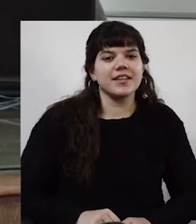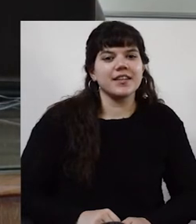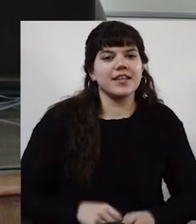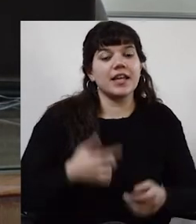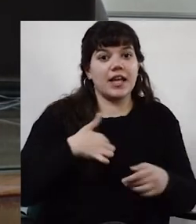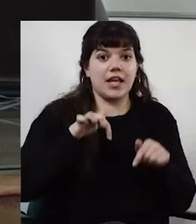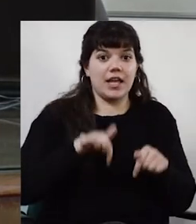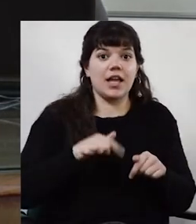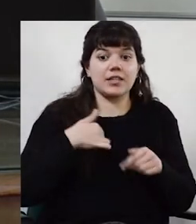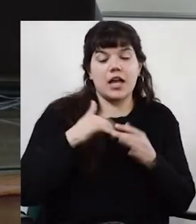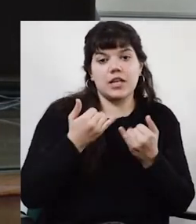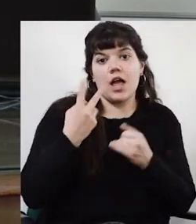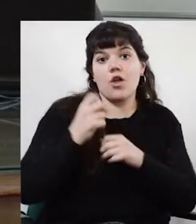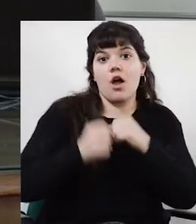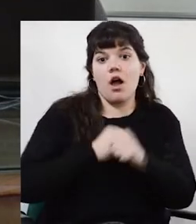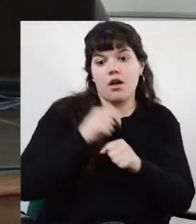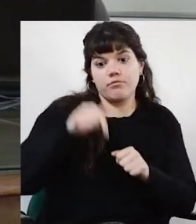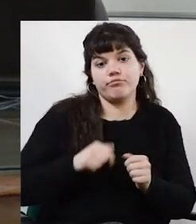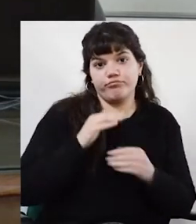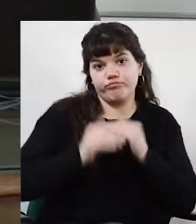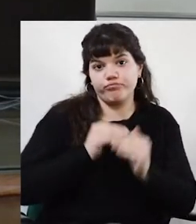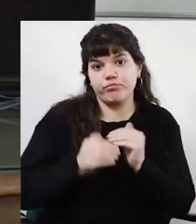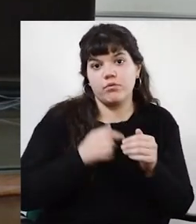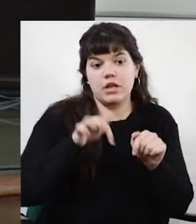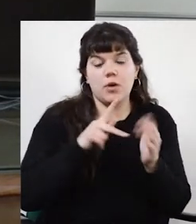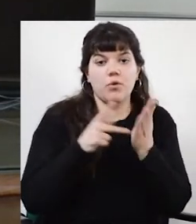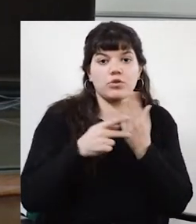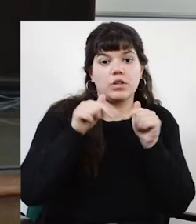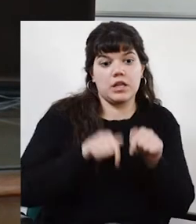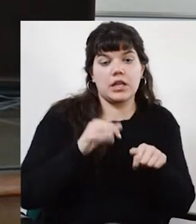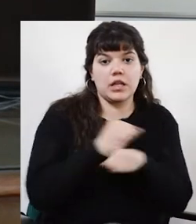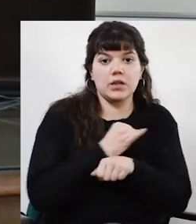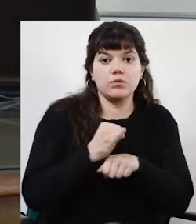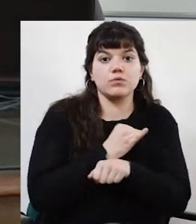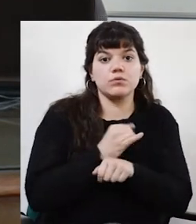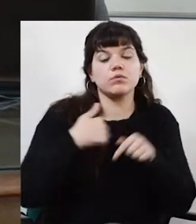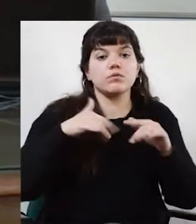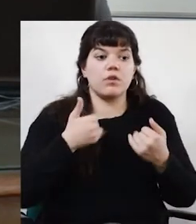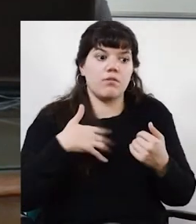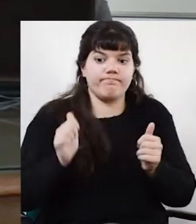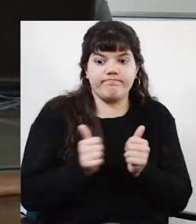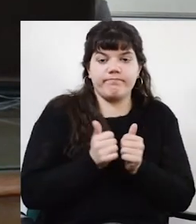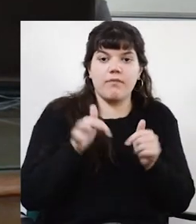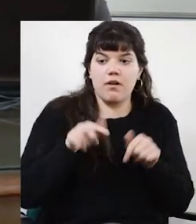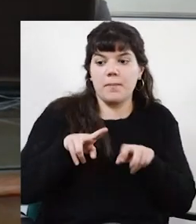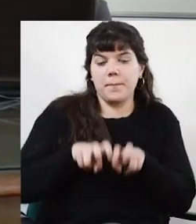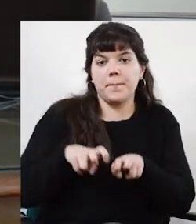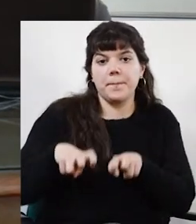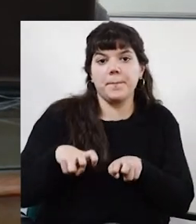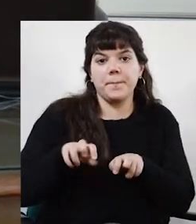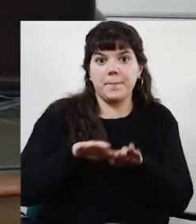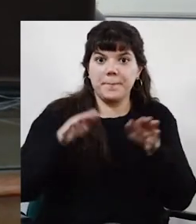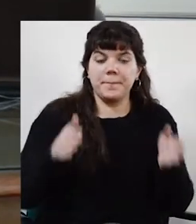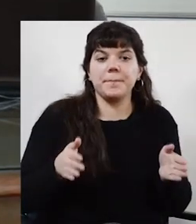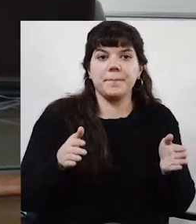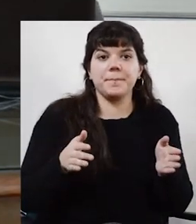Estoy desde el 2018 en la unidad de proyectos, convenios y cooperación de ISEF. Me acompañan en esta prestigiosa